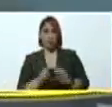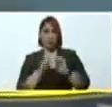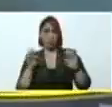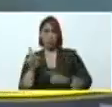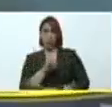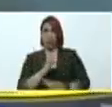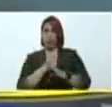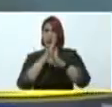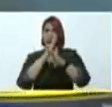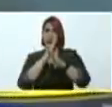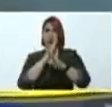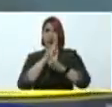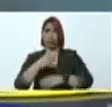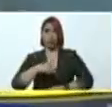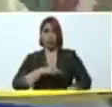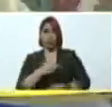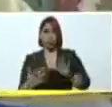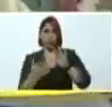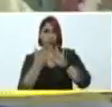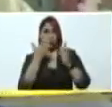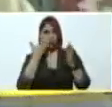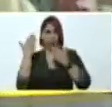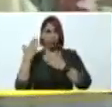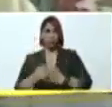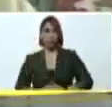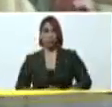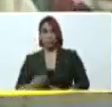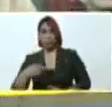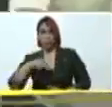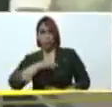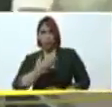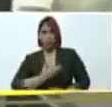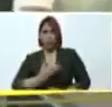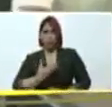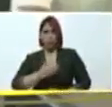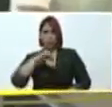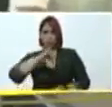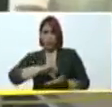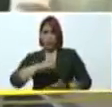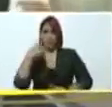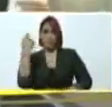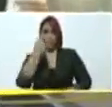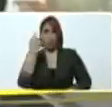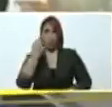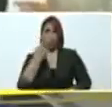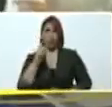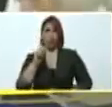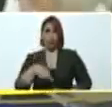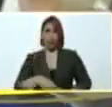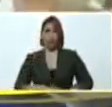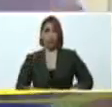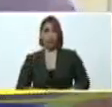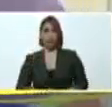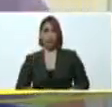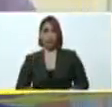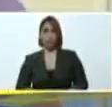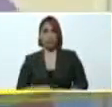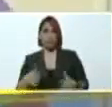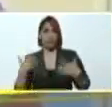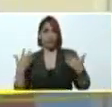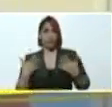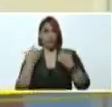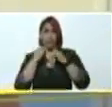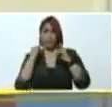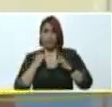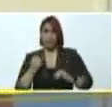Es por ello que le voy a dar la palabra a nuestra alcaldesa capitalina, el cual también está contenta